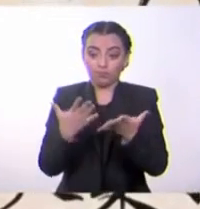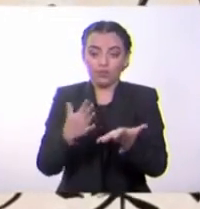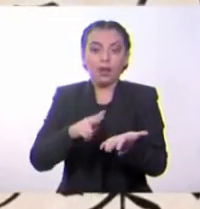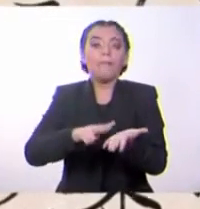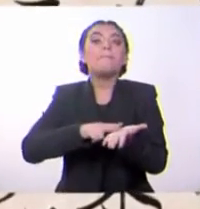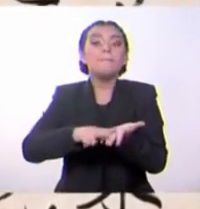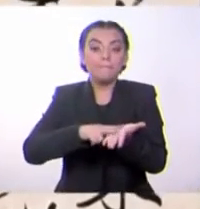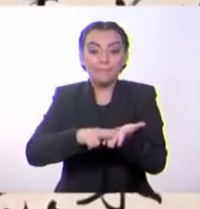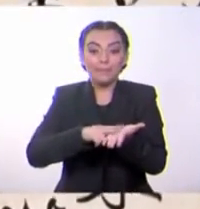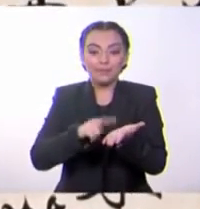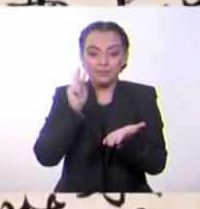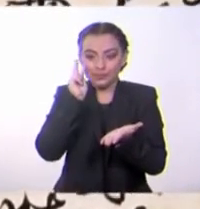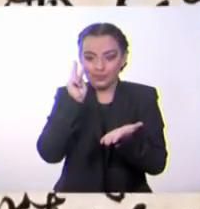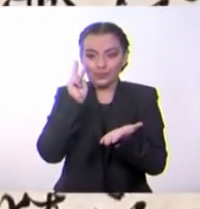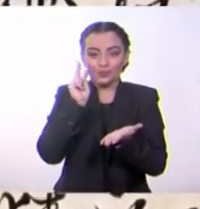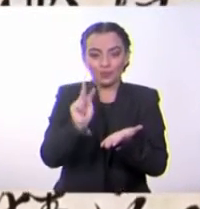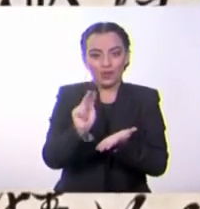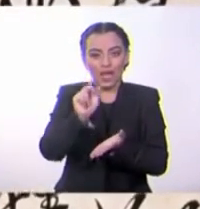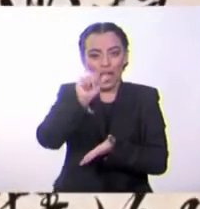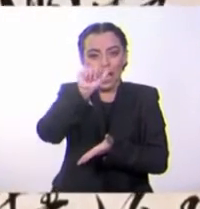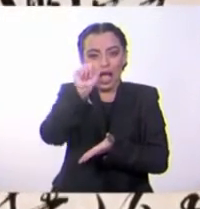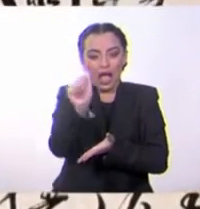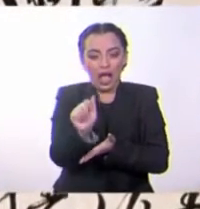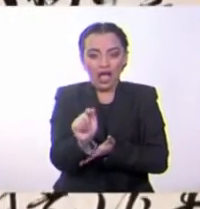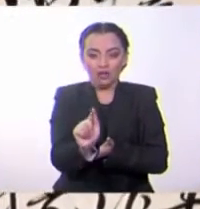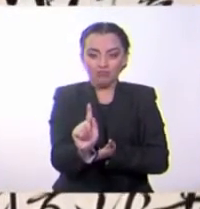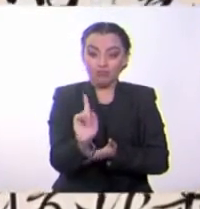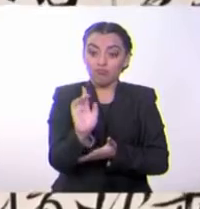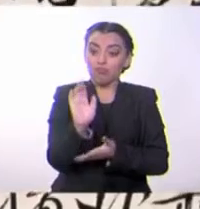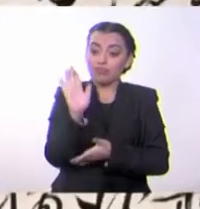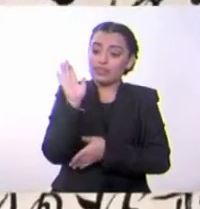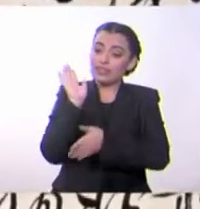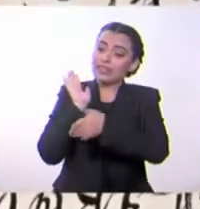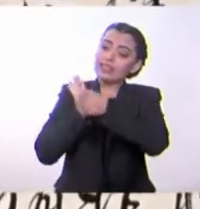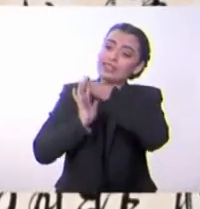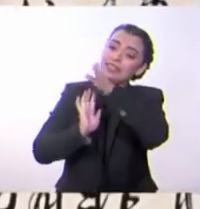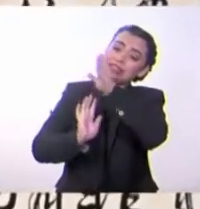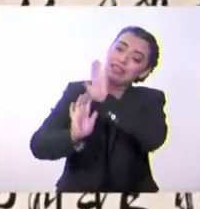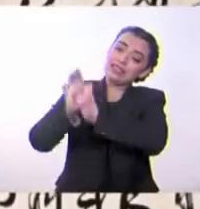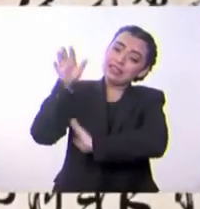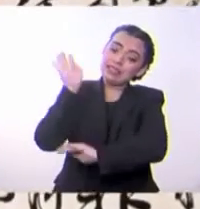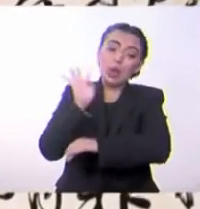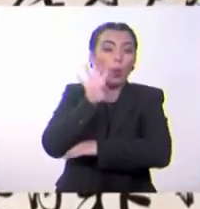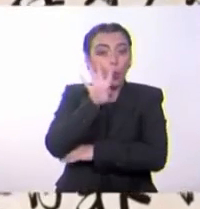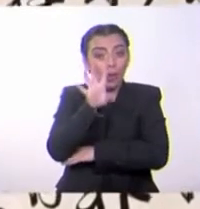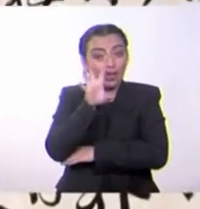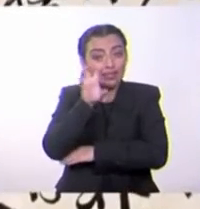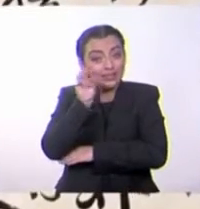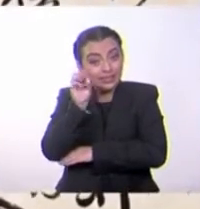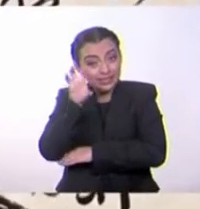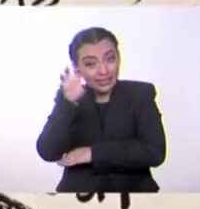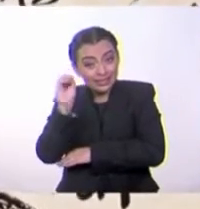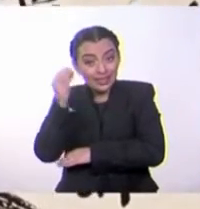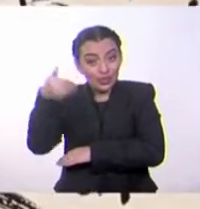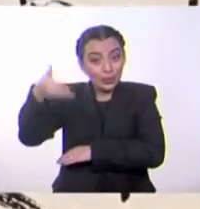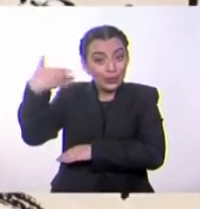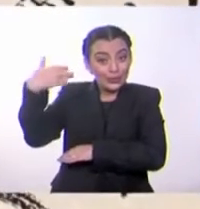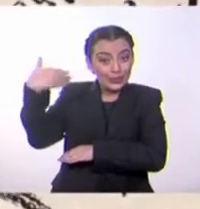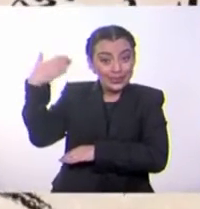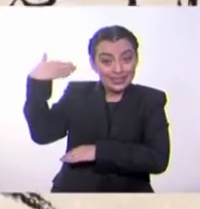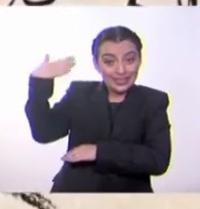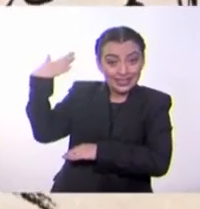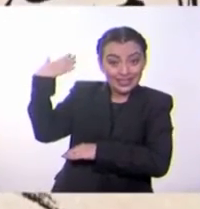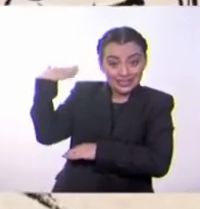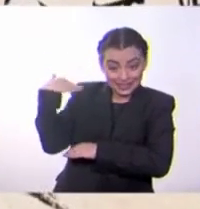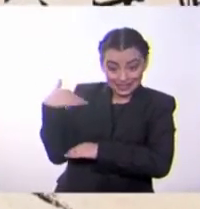Observa esta pieza de arte. Tiene al menos 400 años. ¿Has visto una planta parecida? ¿Cuál?